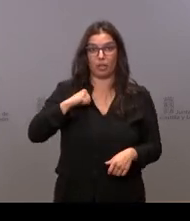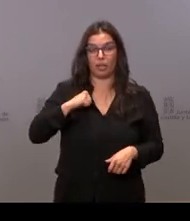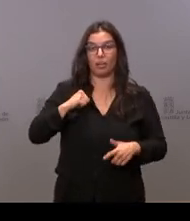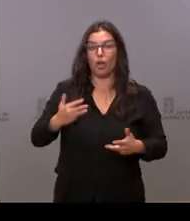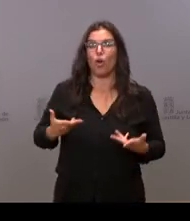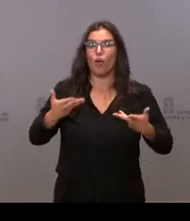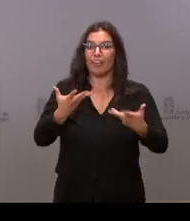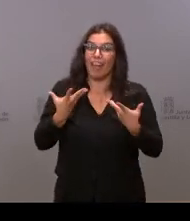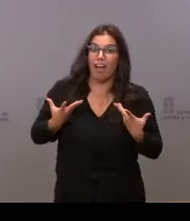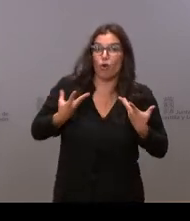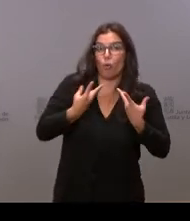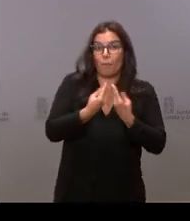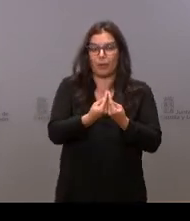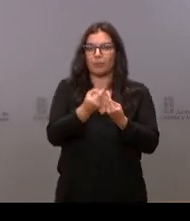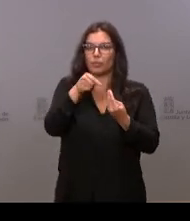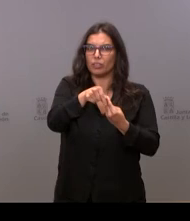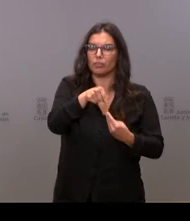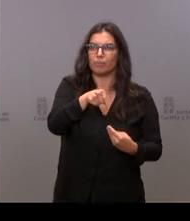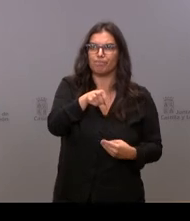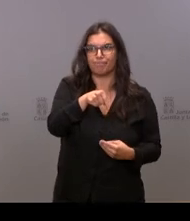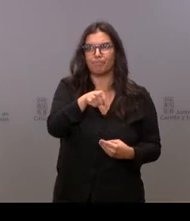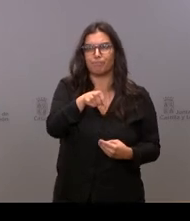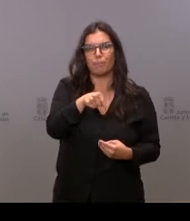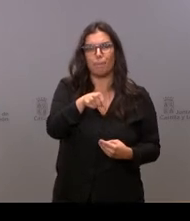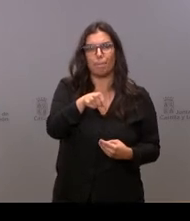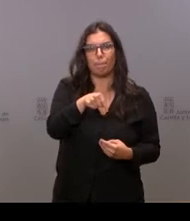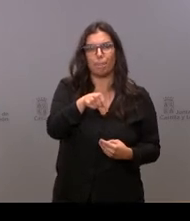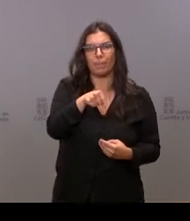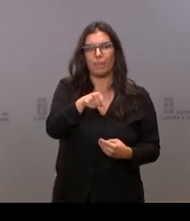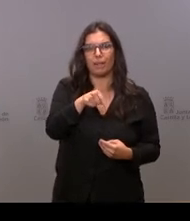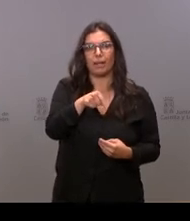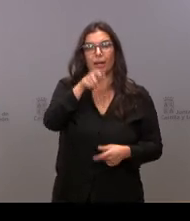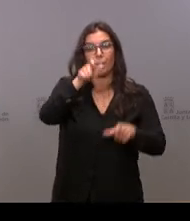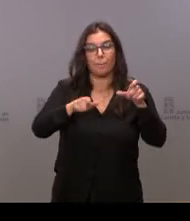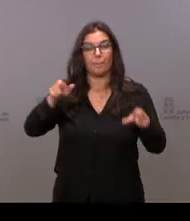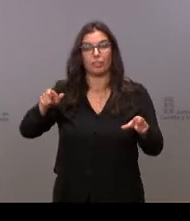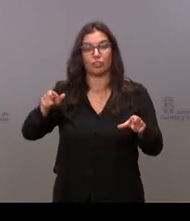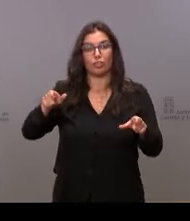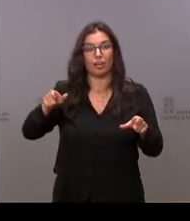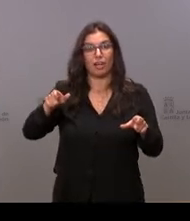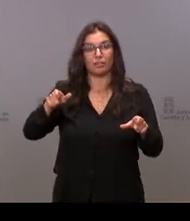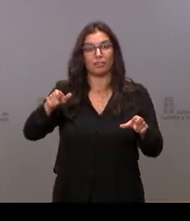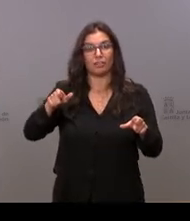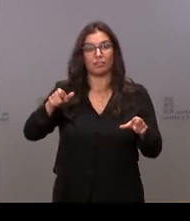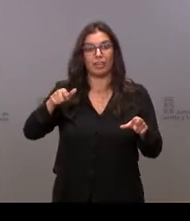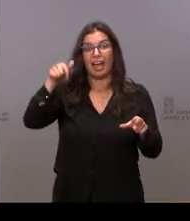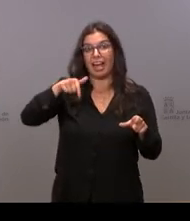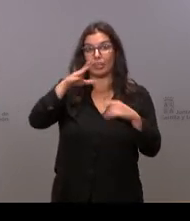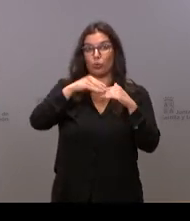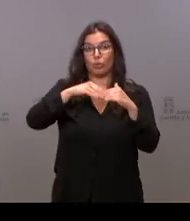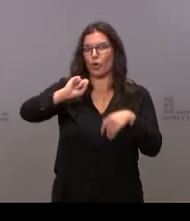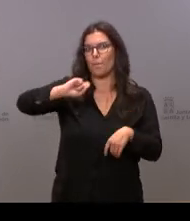acompañamiento es uno de los que más personas tiene de todas las comunidades autónomas